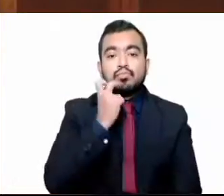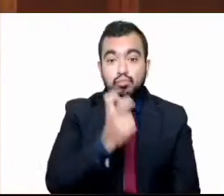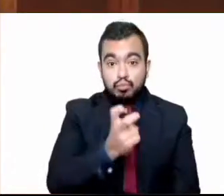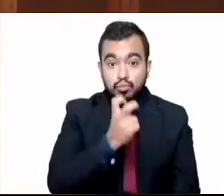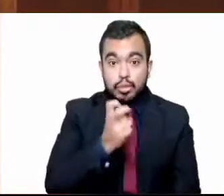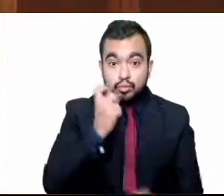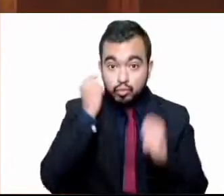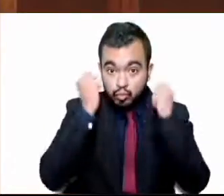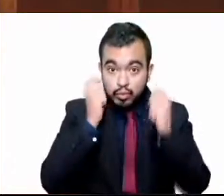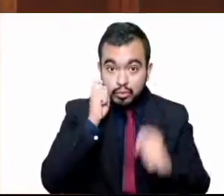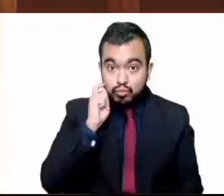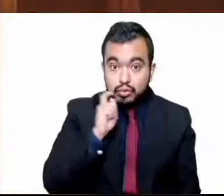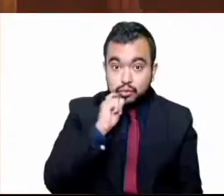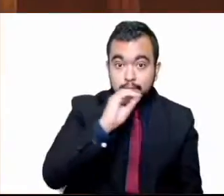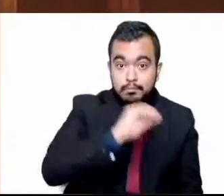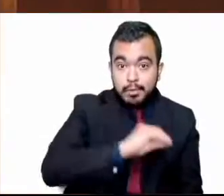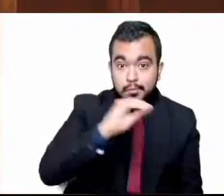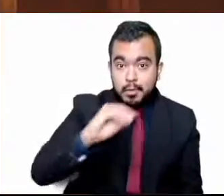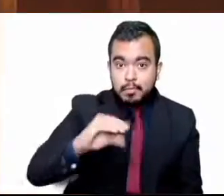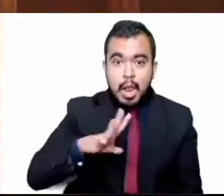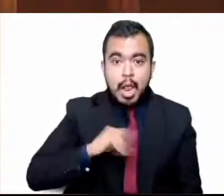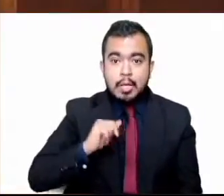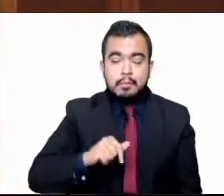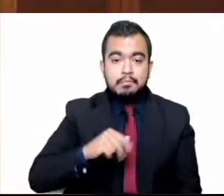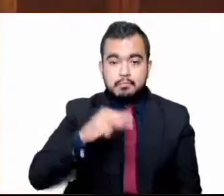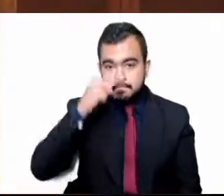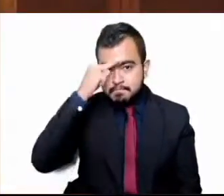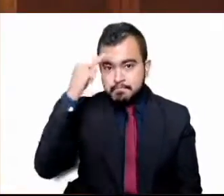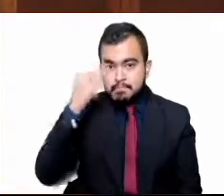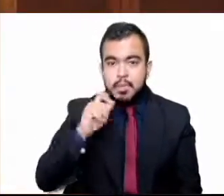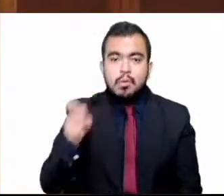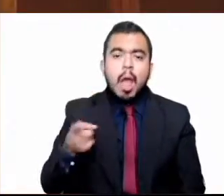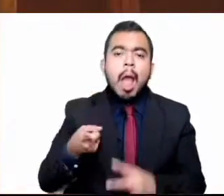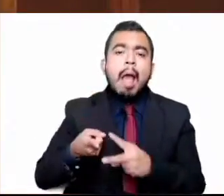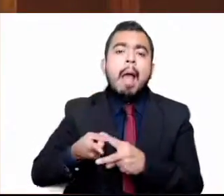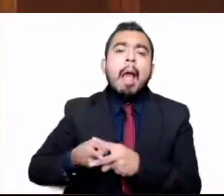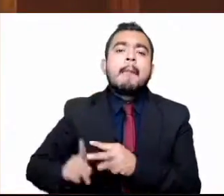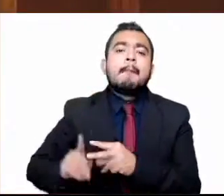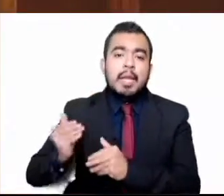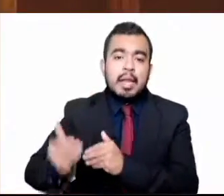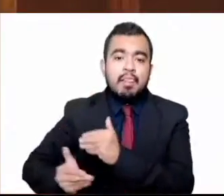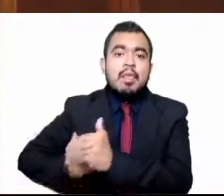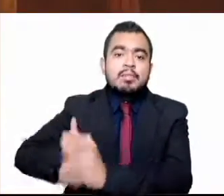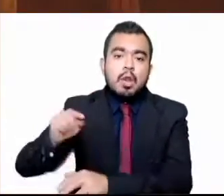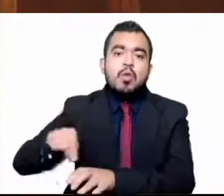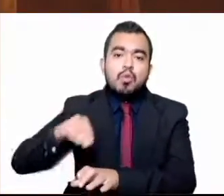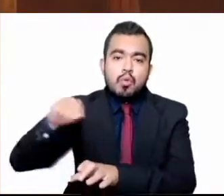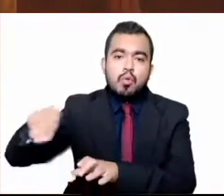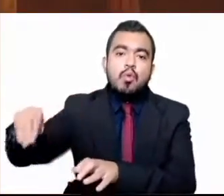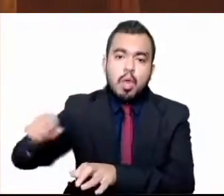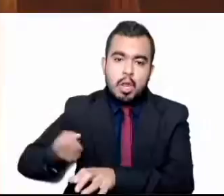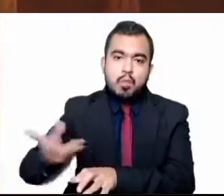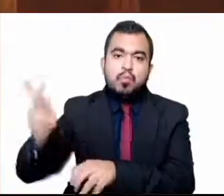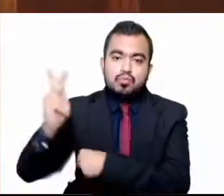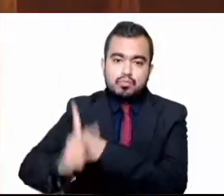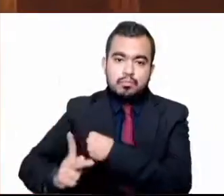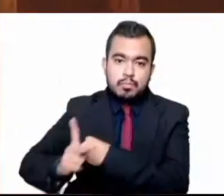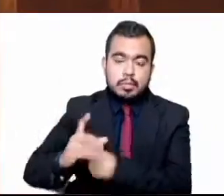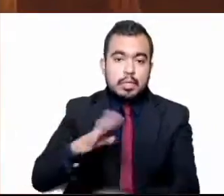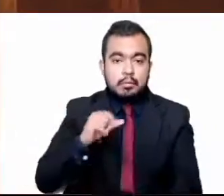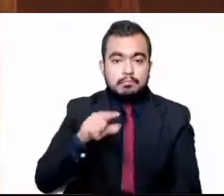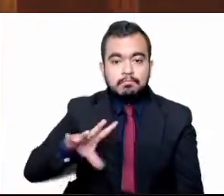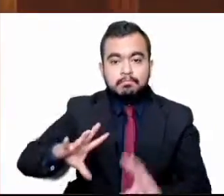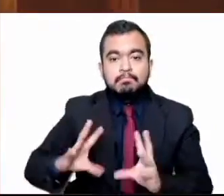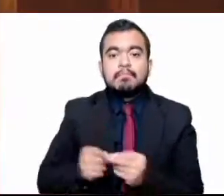mayor presencia en países de vías de desarrollo, reconociéndose al menos 32 países del